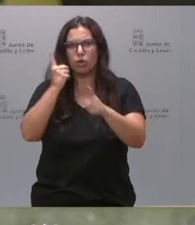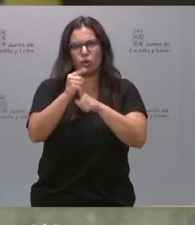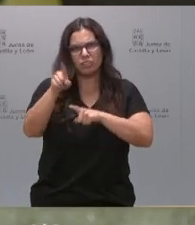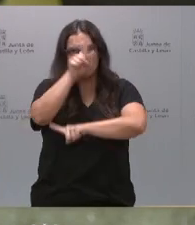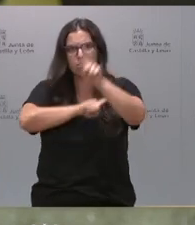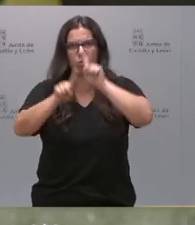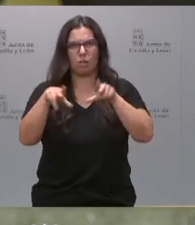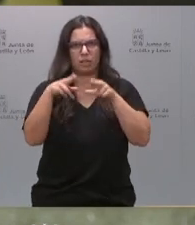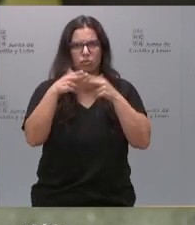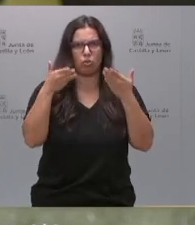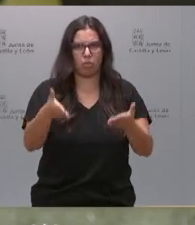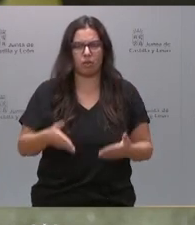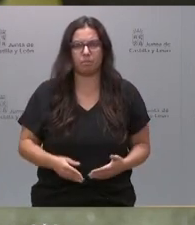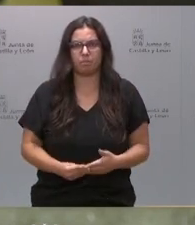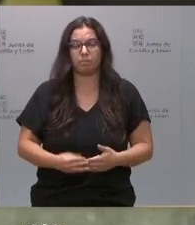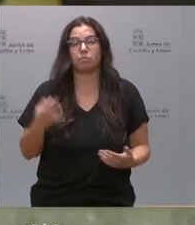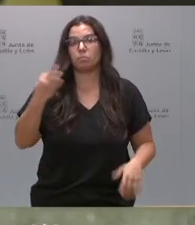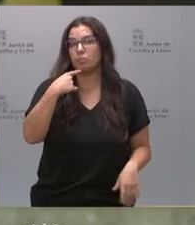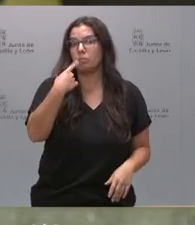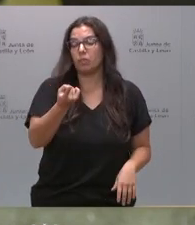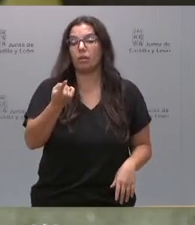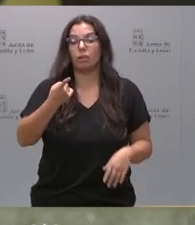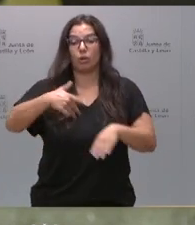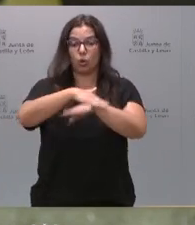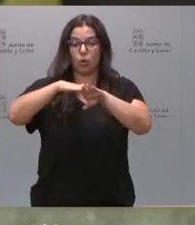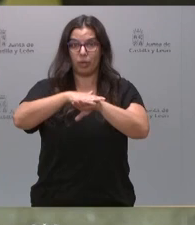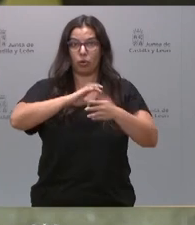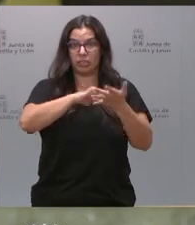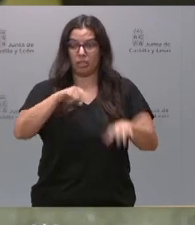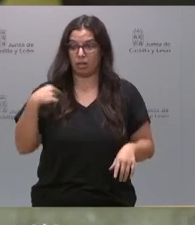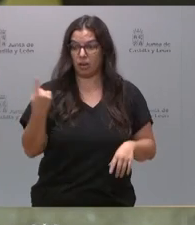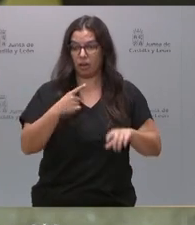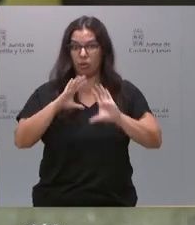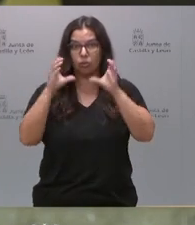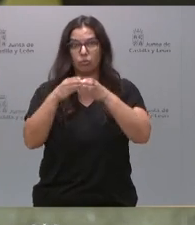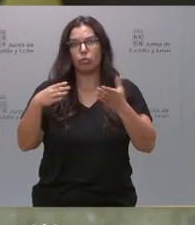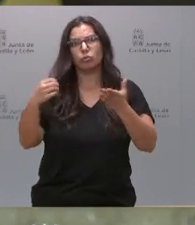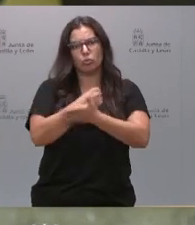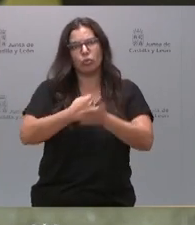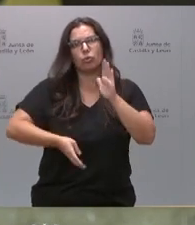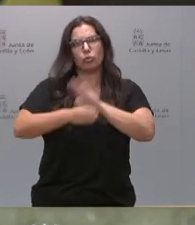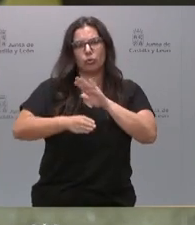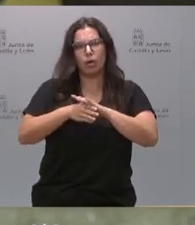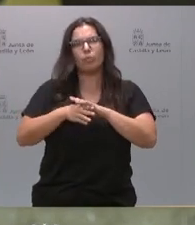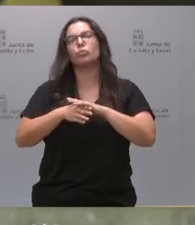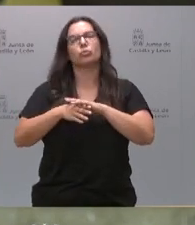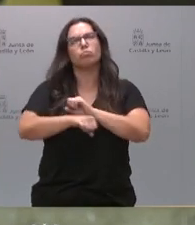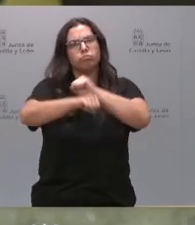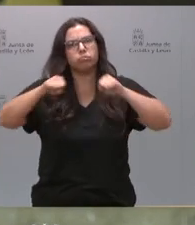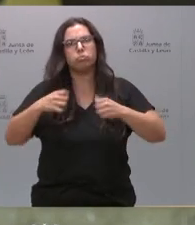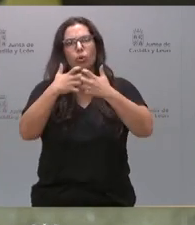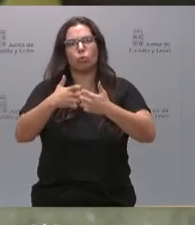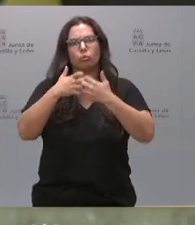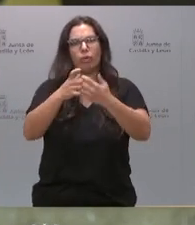lacra social. Y tengo que decir que desde el Gobierno de Castilla y León seguiremos reforzando la lucha contra la violencia